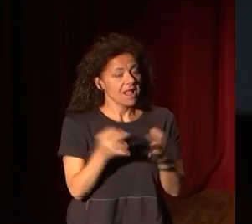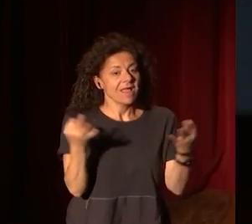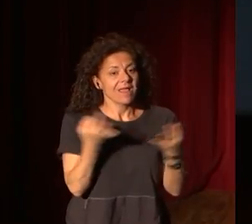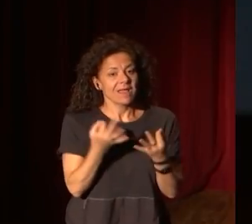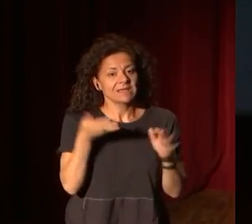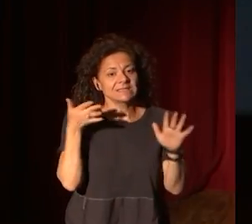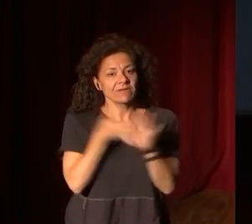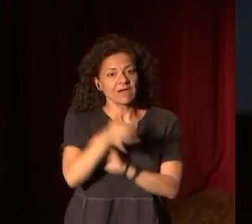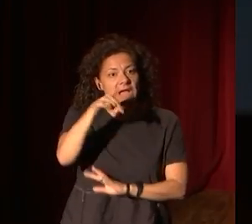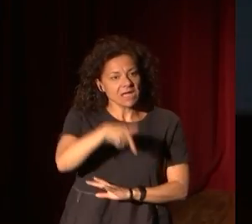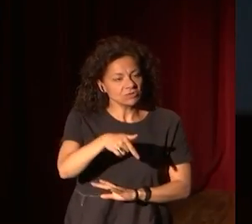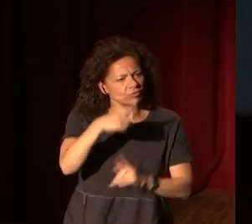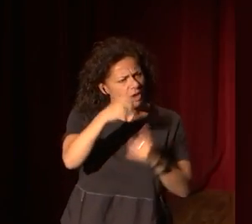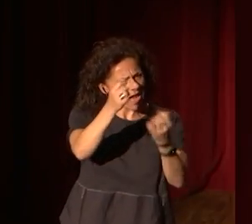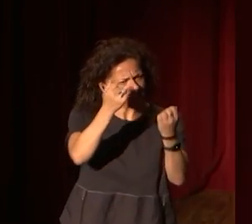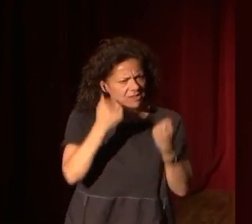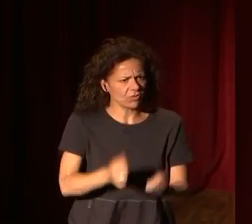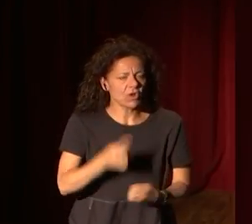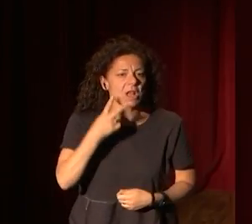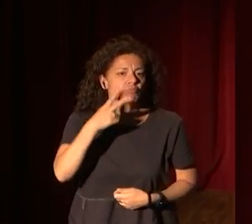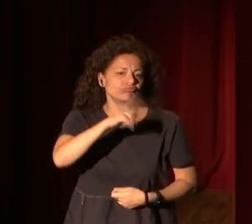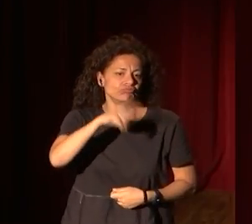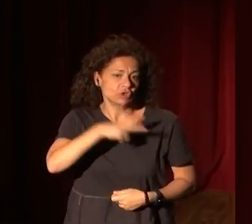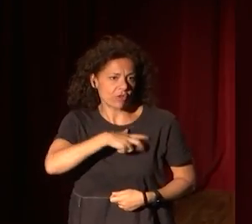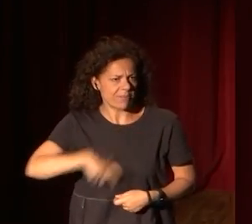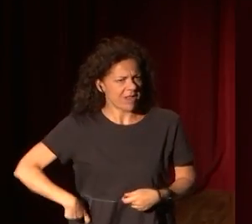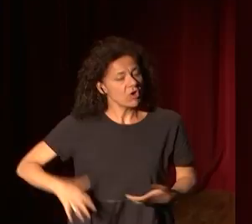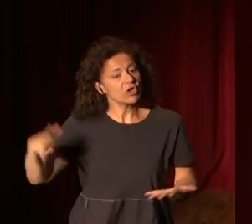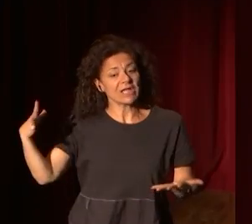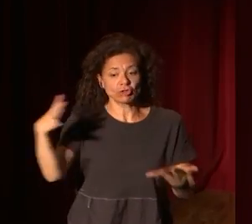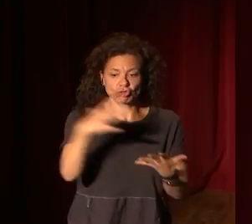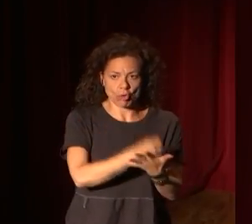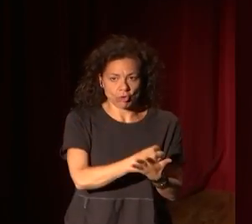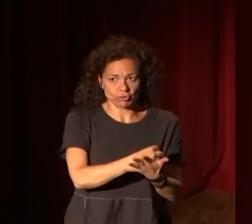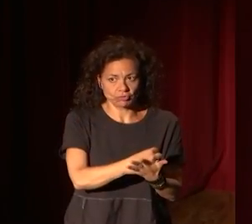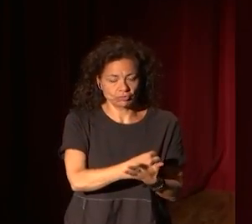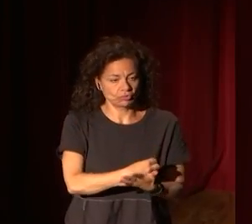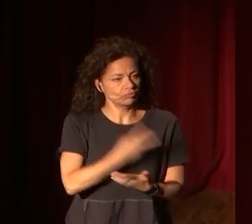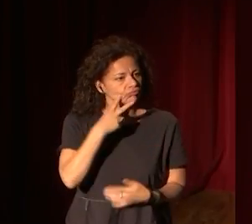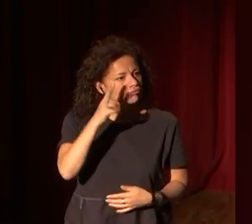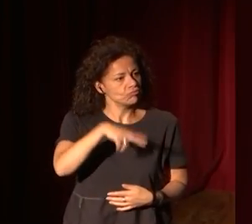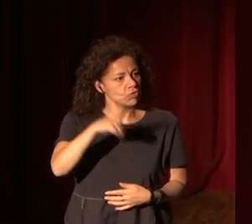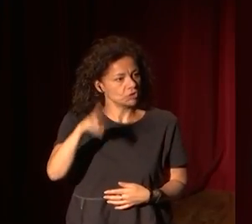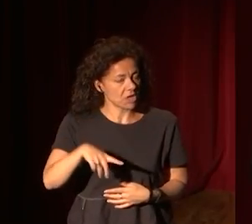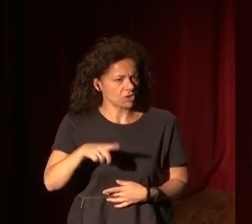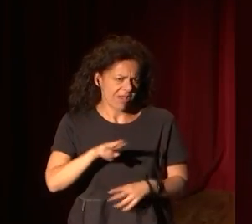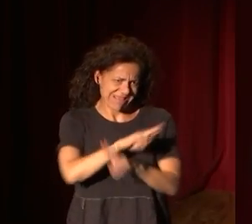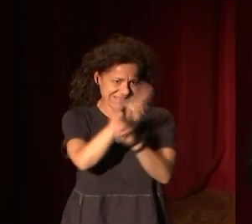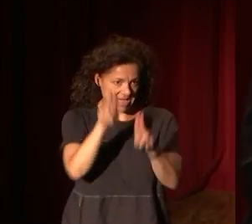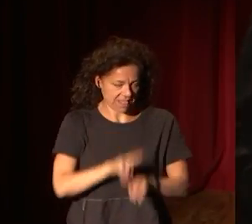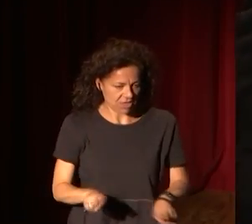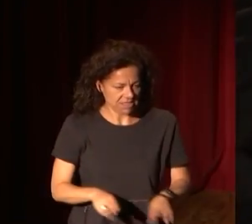una institución como el Museo del Prado y en todos los museos a nivel internacional.